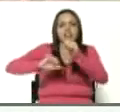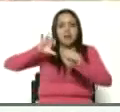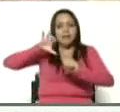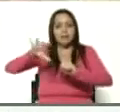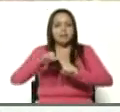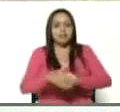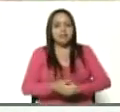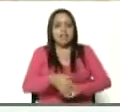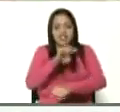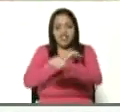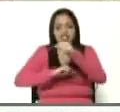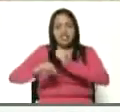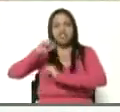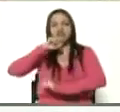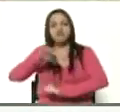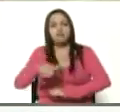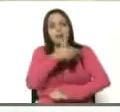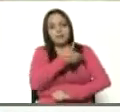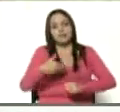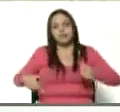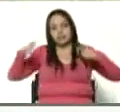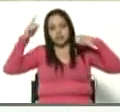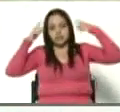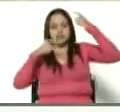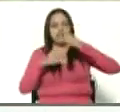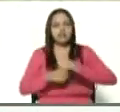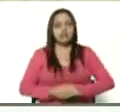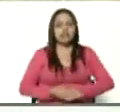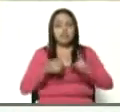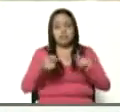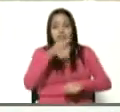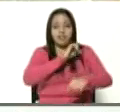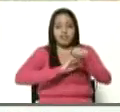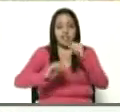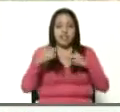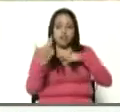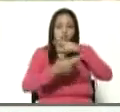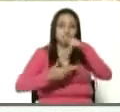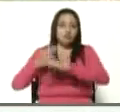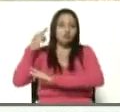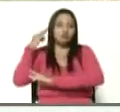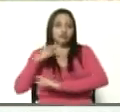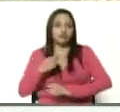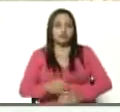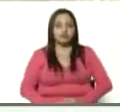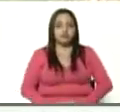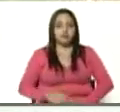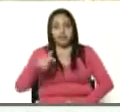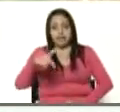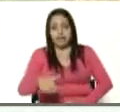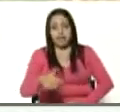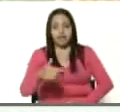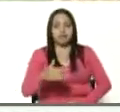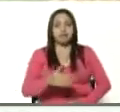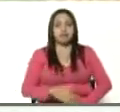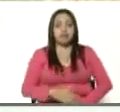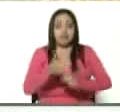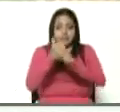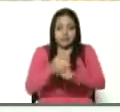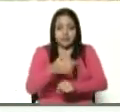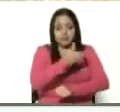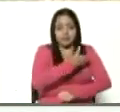de defender el legado del comandante Chávez y de defender la revolución bolivariana. Aquí estamos, presidente, y aquí seguimos